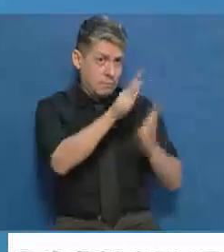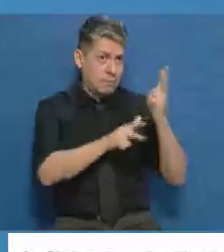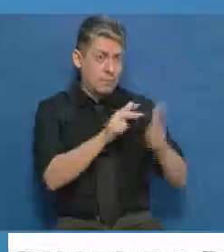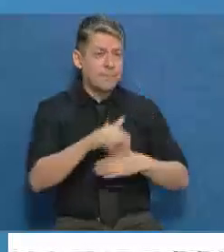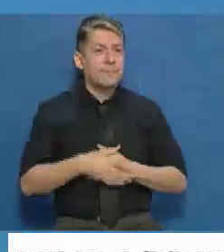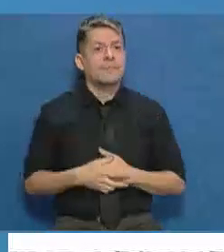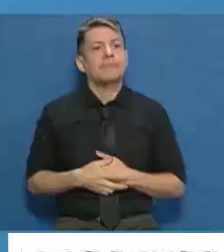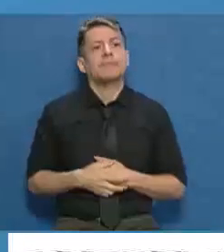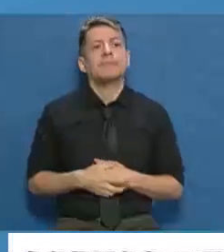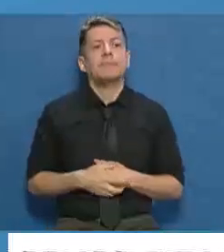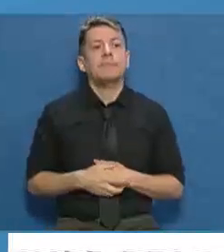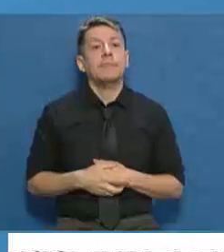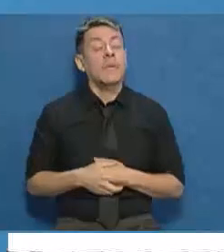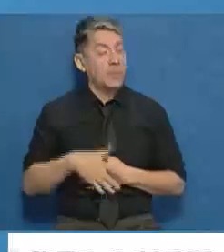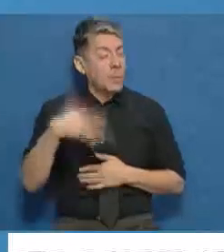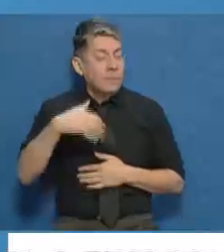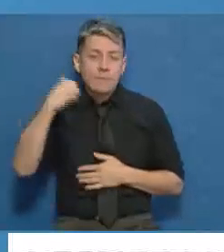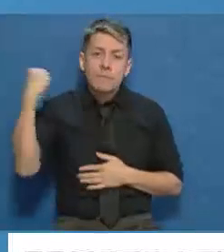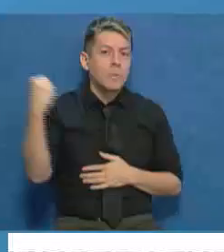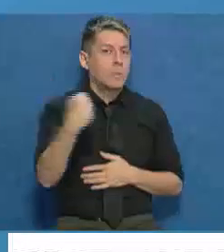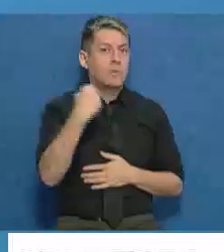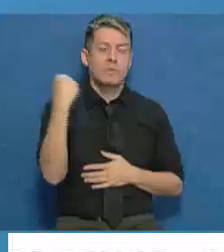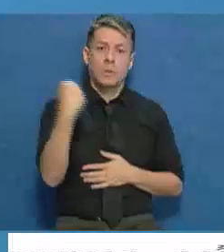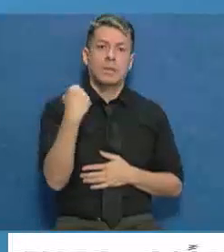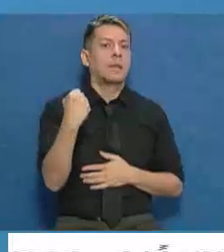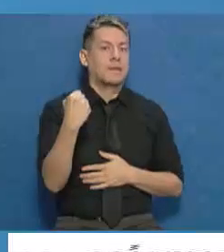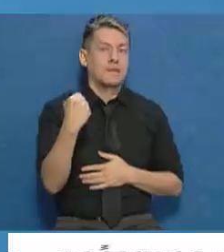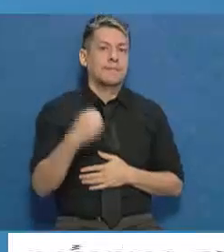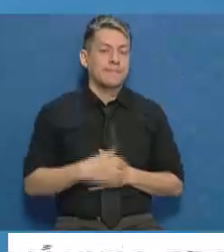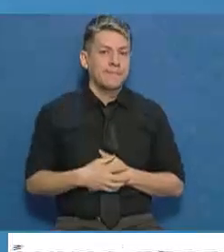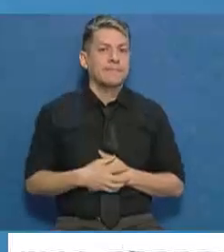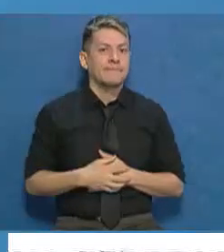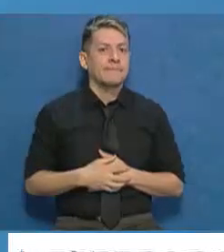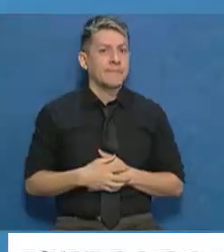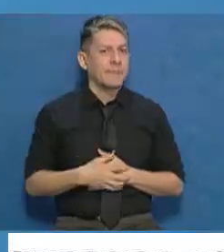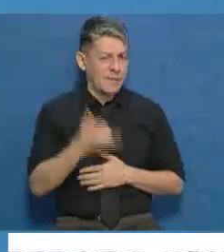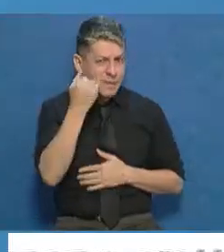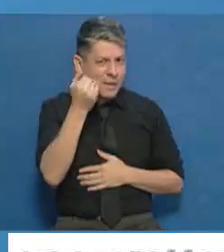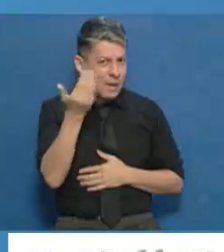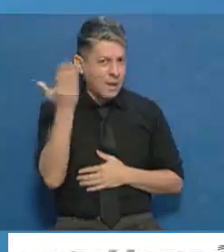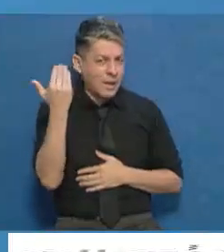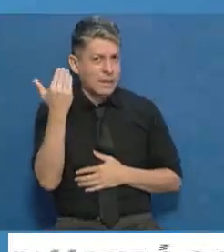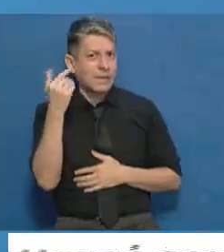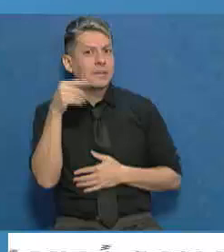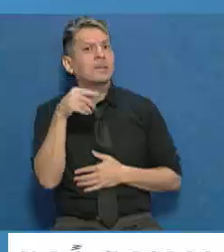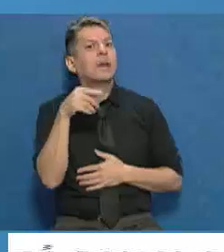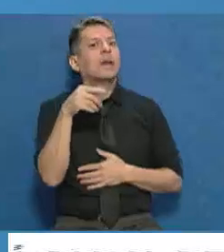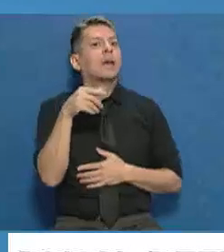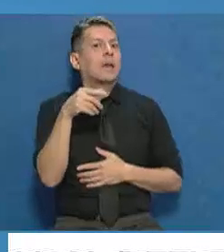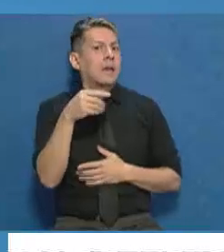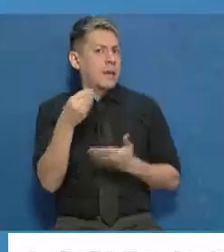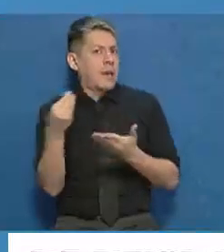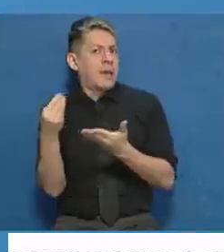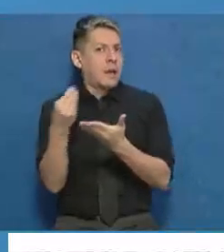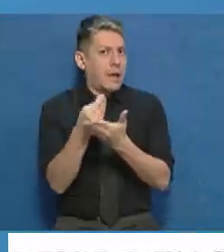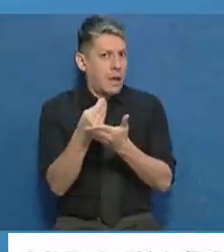La importancia es total. La importancia es total. De hecho, así estaba planteado uno de los cargos que